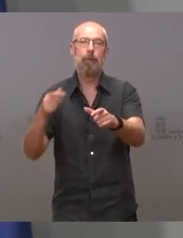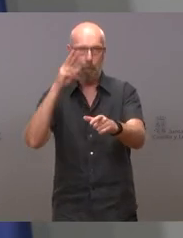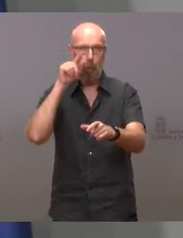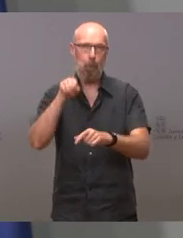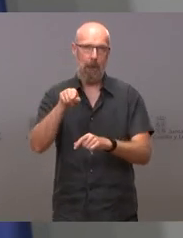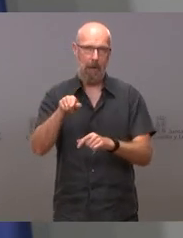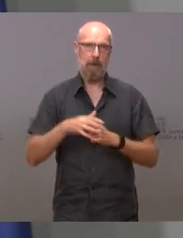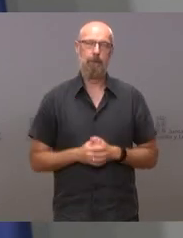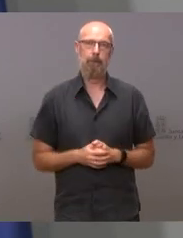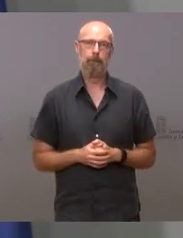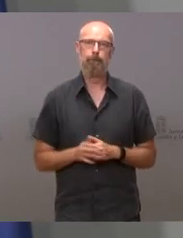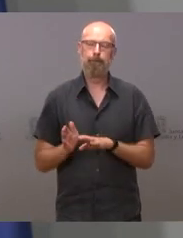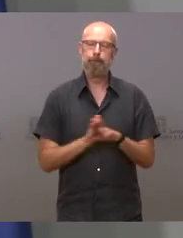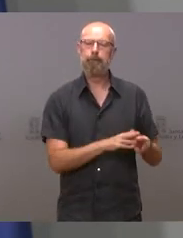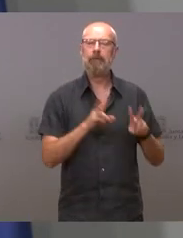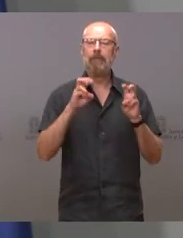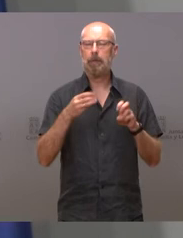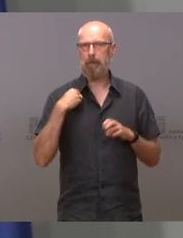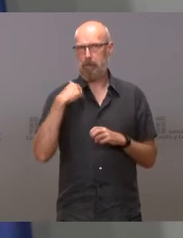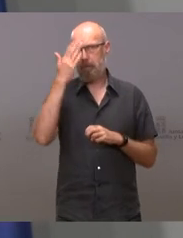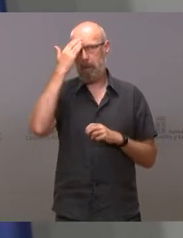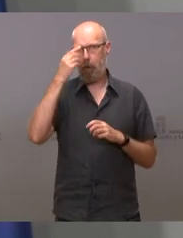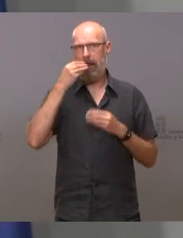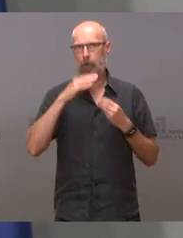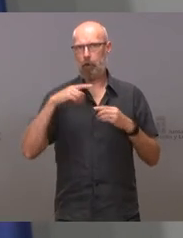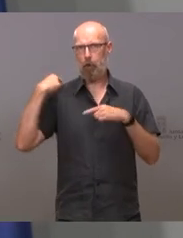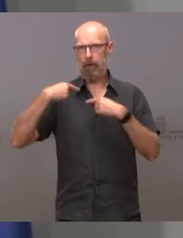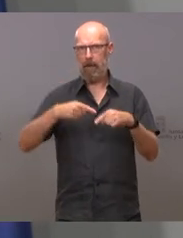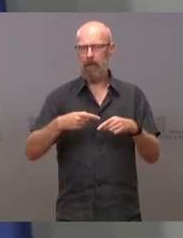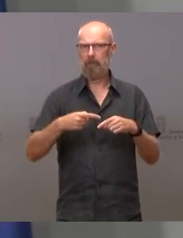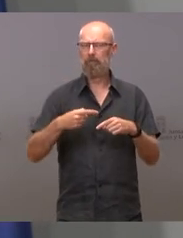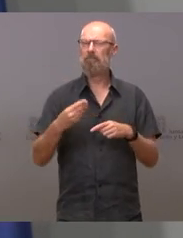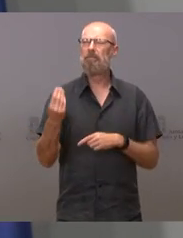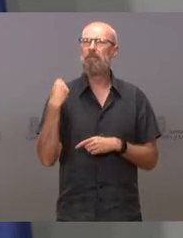de la memoria histórica, no acabo de entender bien